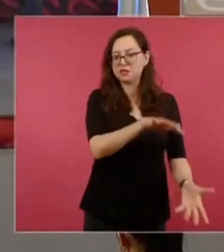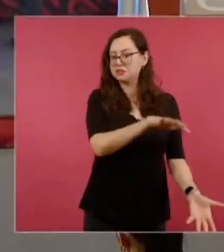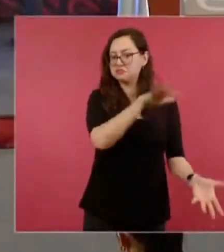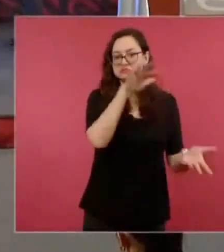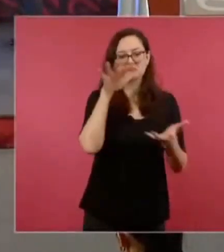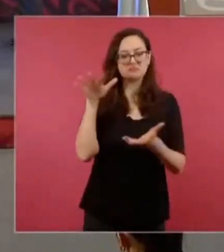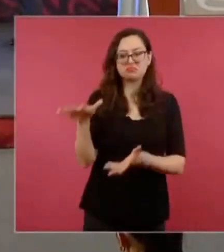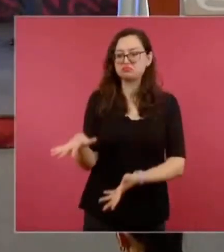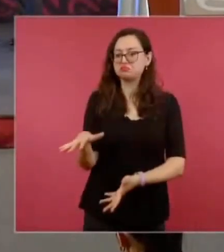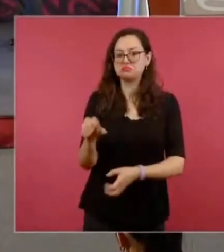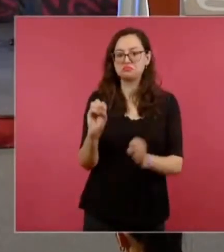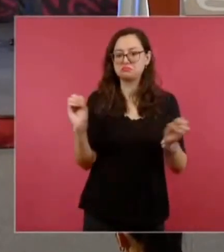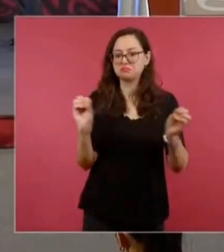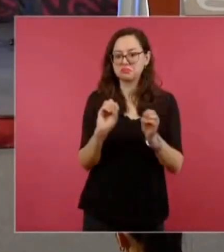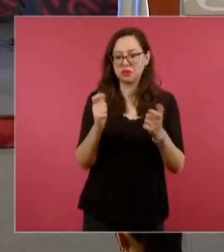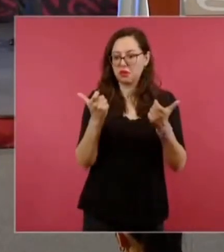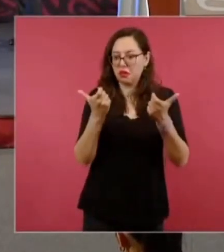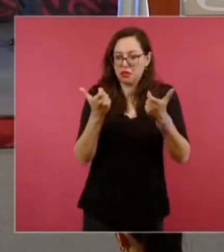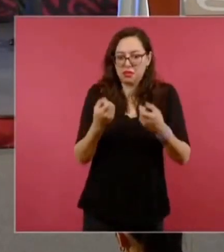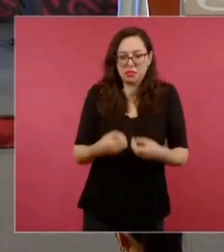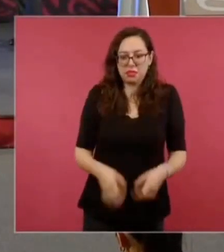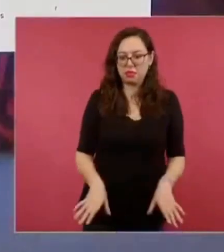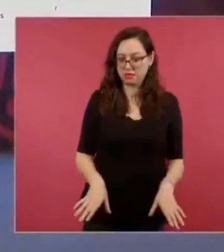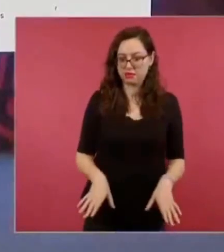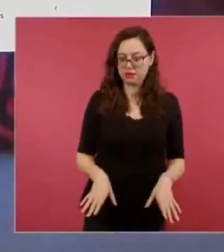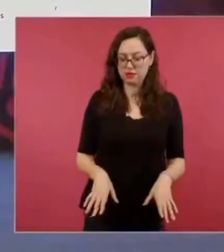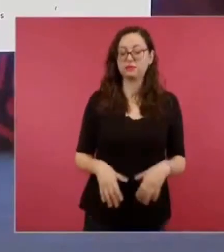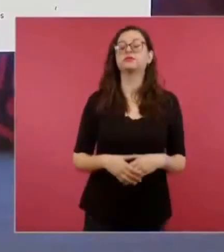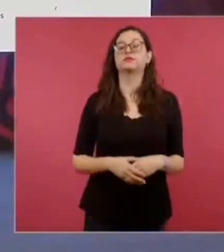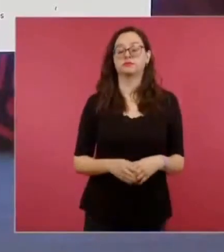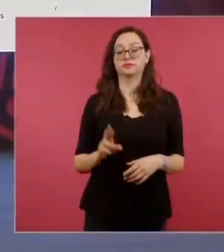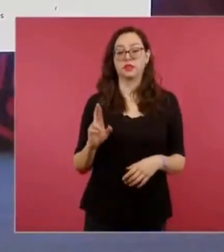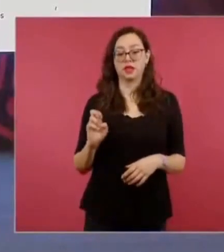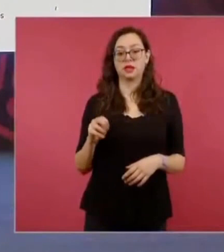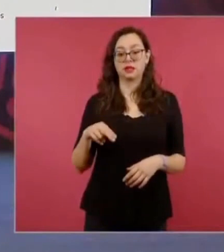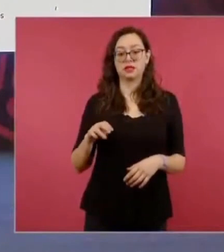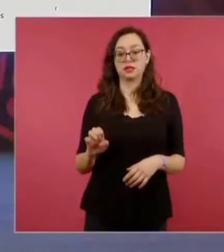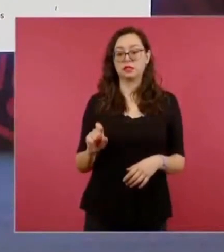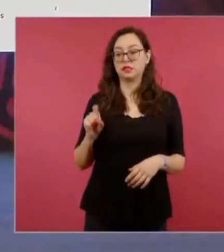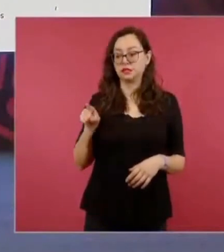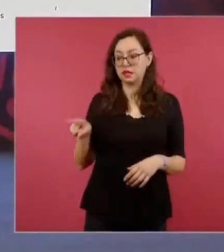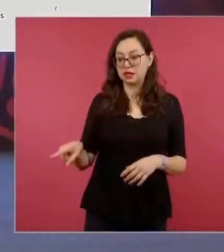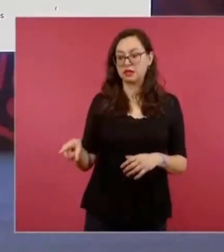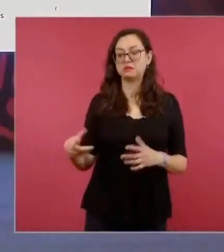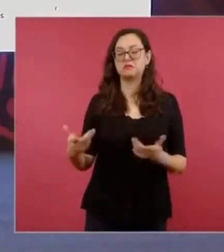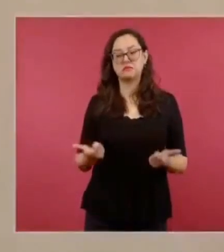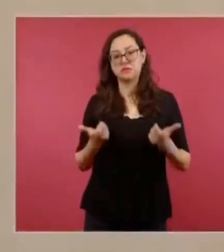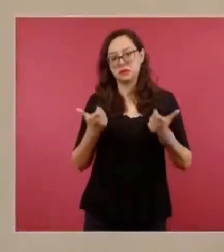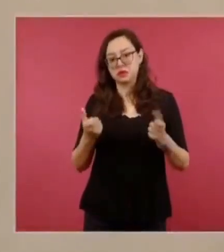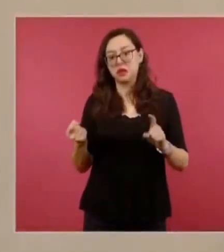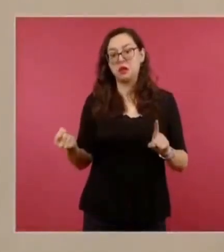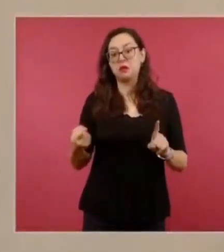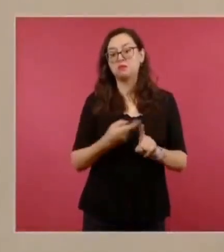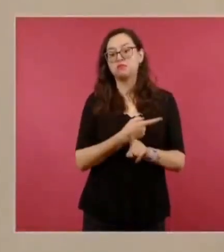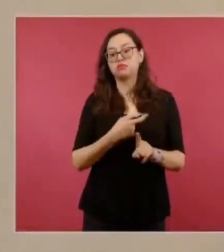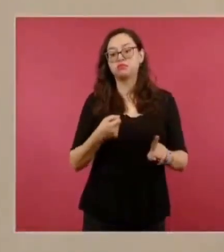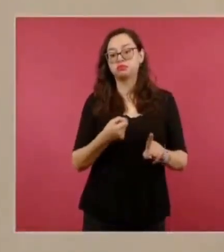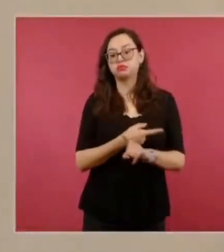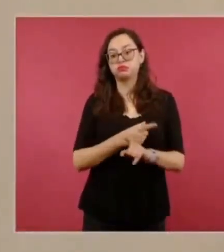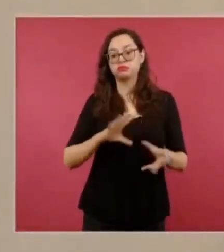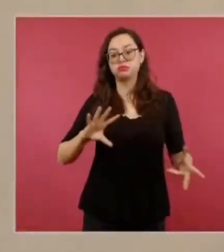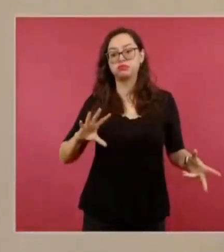bodegas de Diconza. Con ello, René N. permitió el desvío de recursos públicos por una cantidad